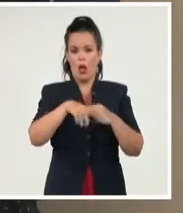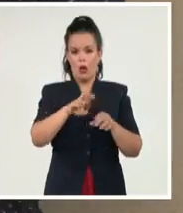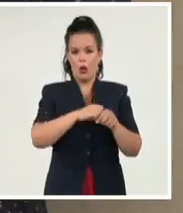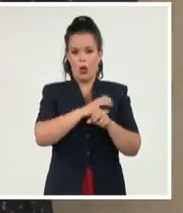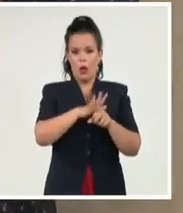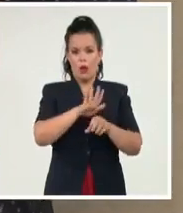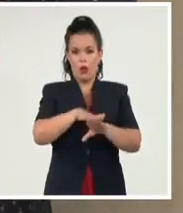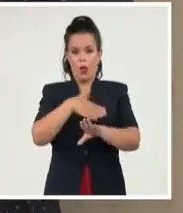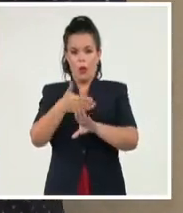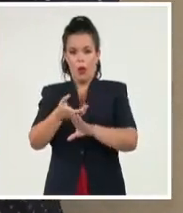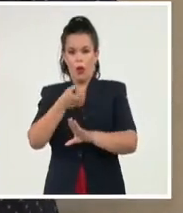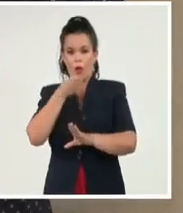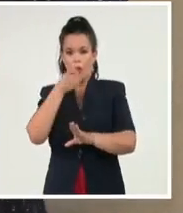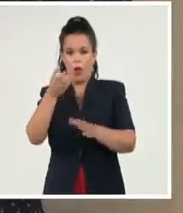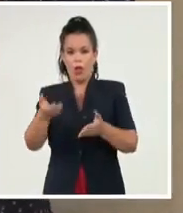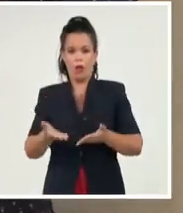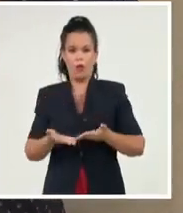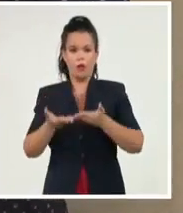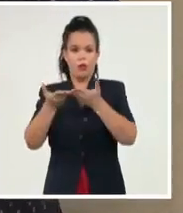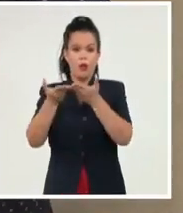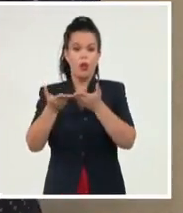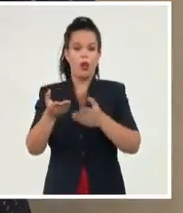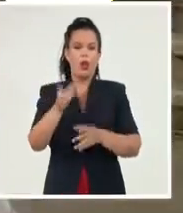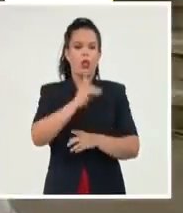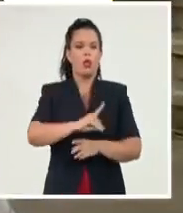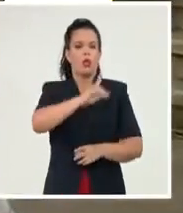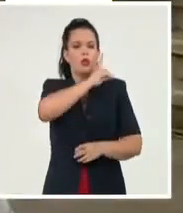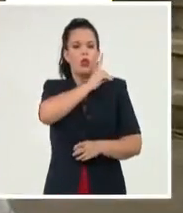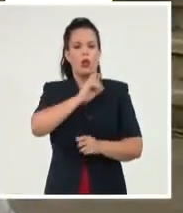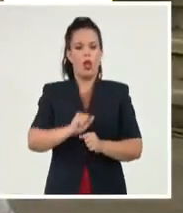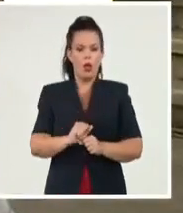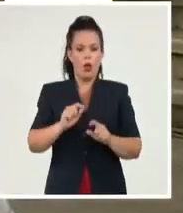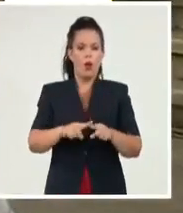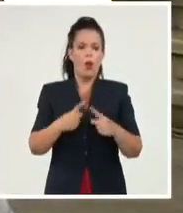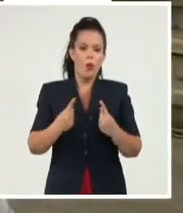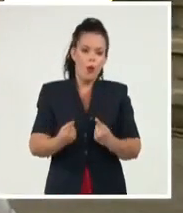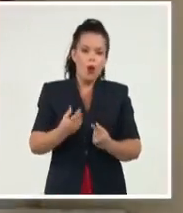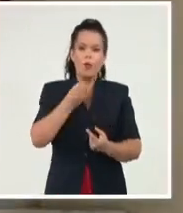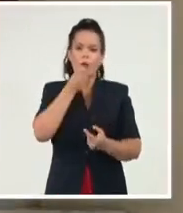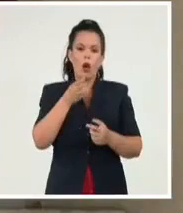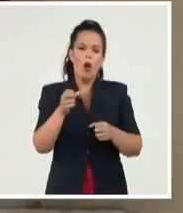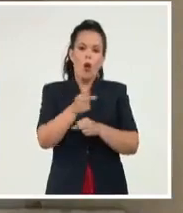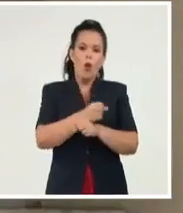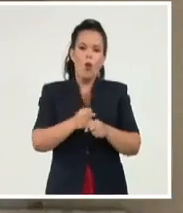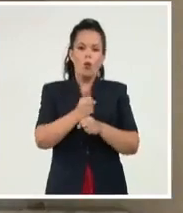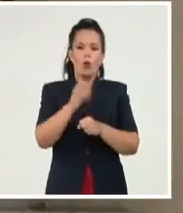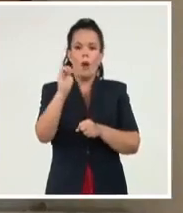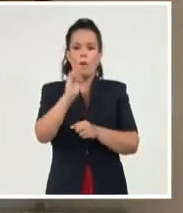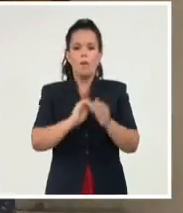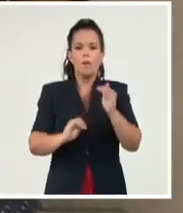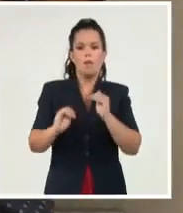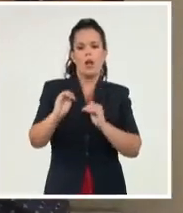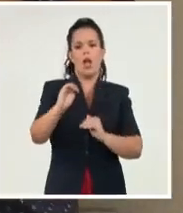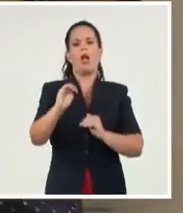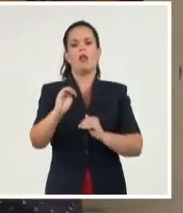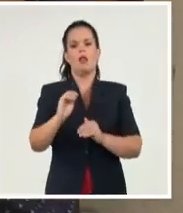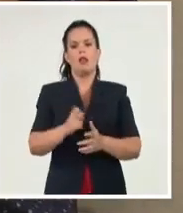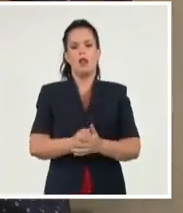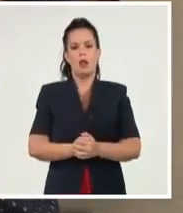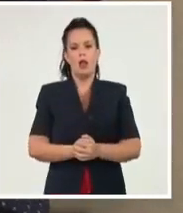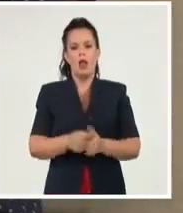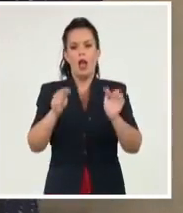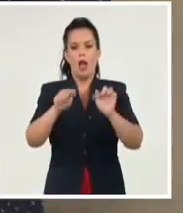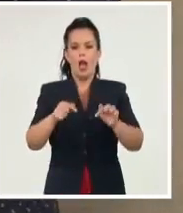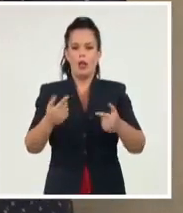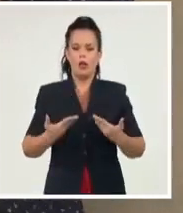ciencias que tienen la riqueza o una maestría en salud pública, por ejemplo, o en cualquier lugar? Aquí hay que premiar la nueva idea, aquí hay que premiar